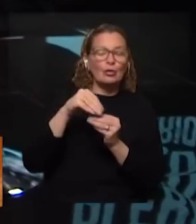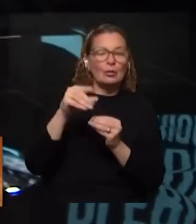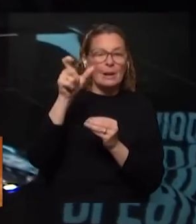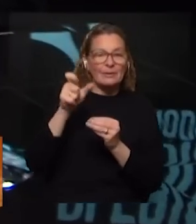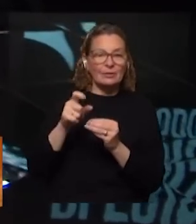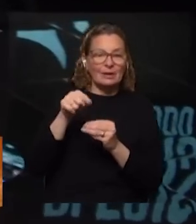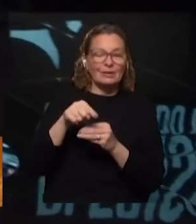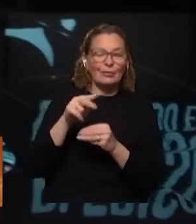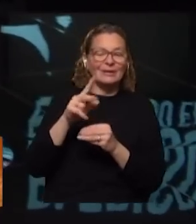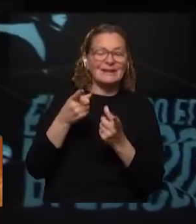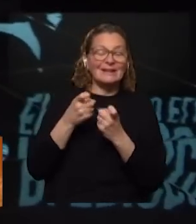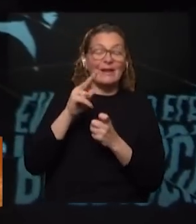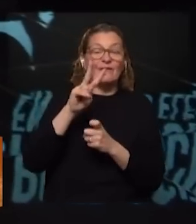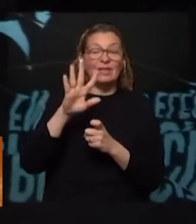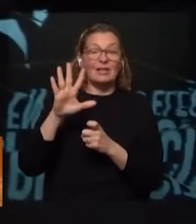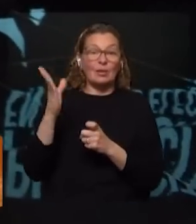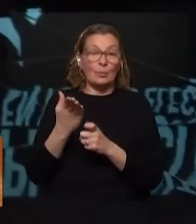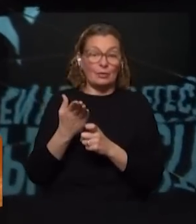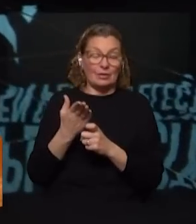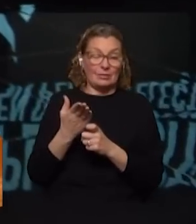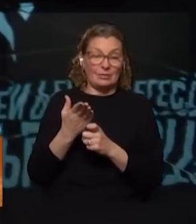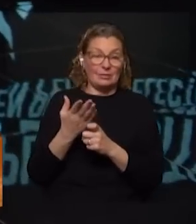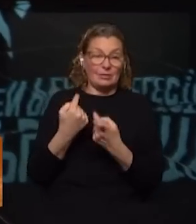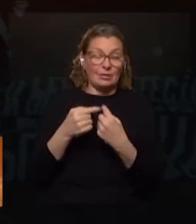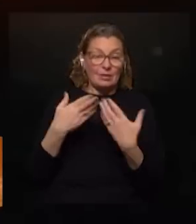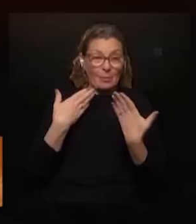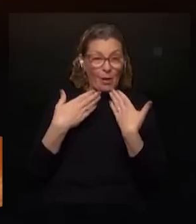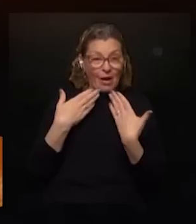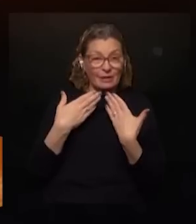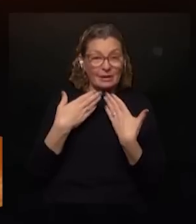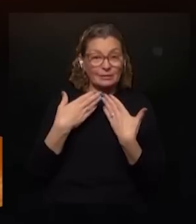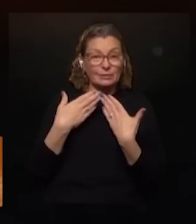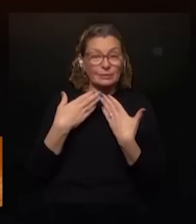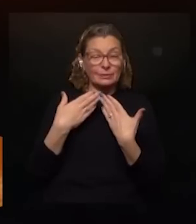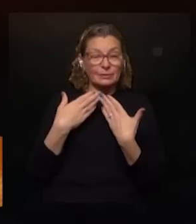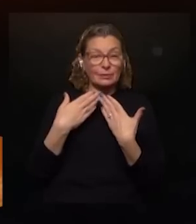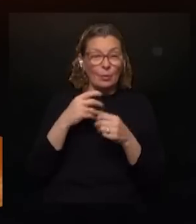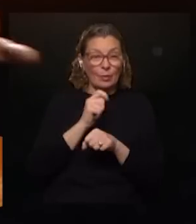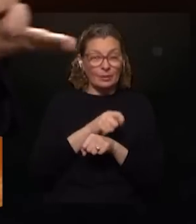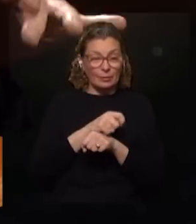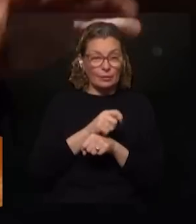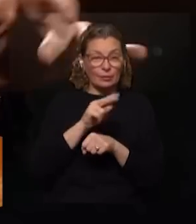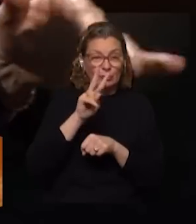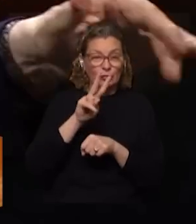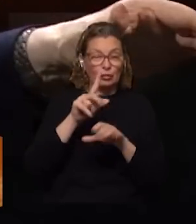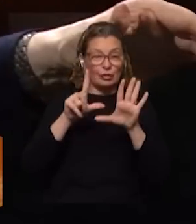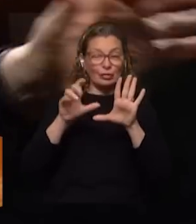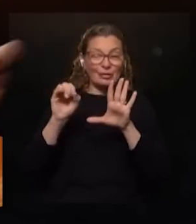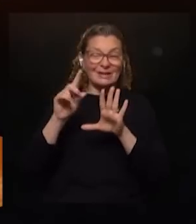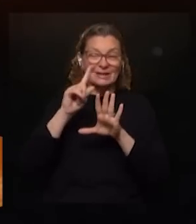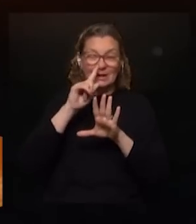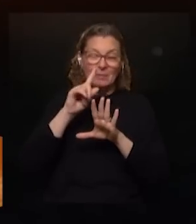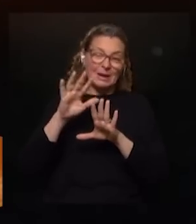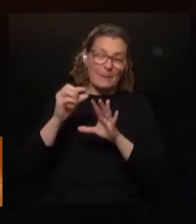25% concretamente estamos hablando jurídicamente 270.000 y poco